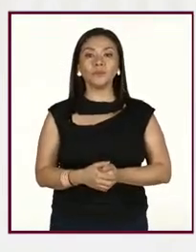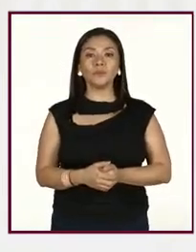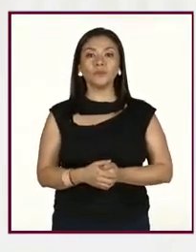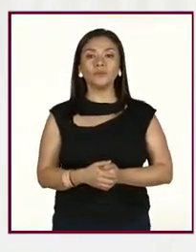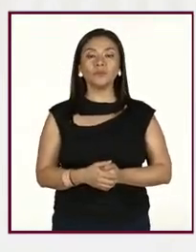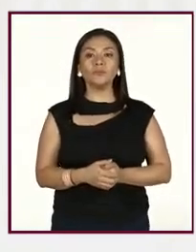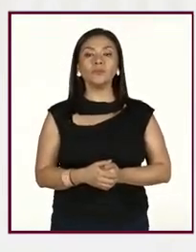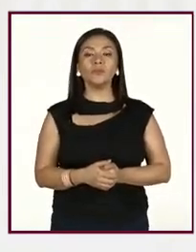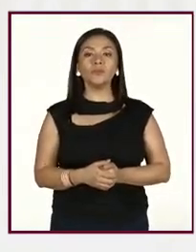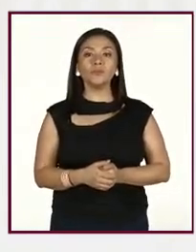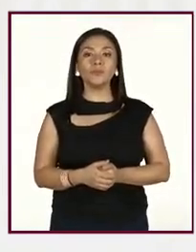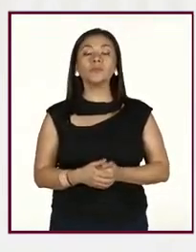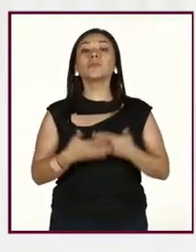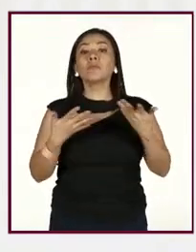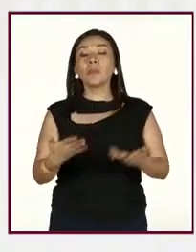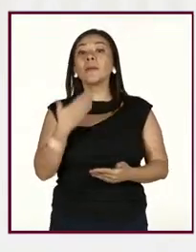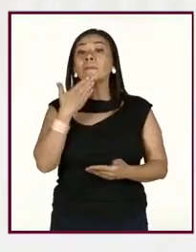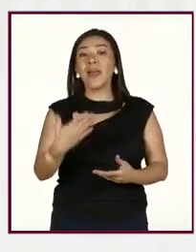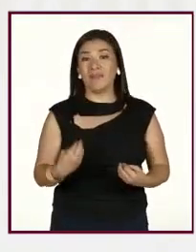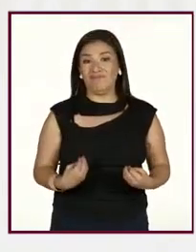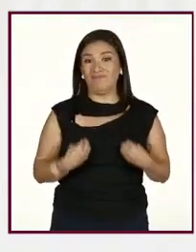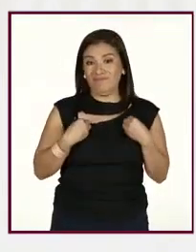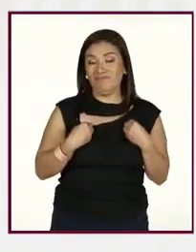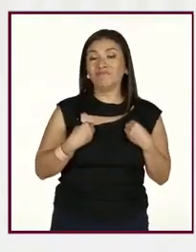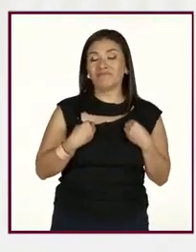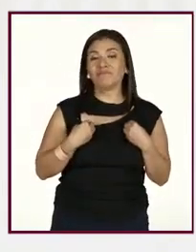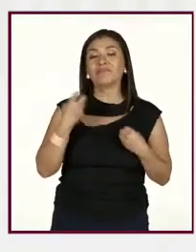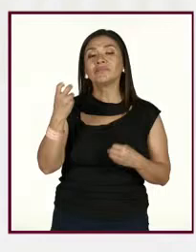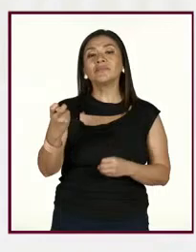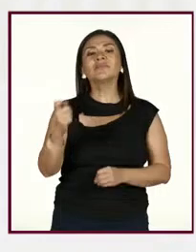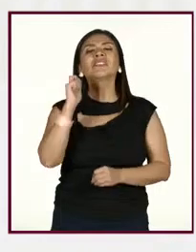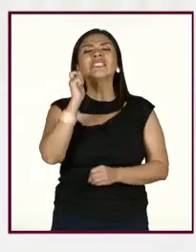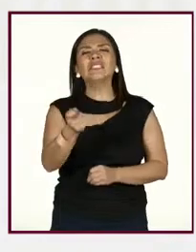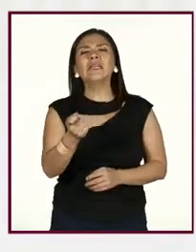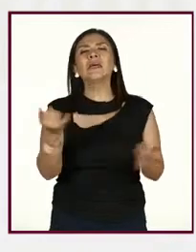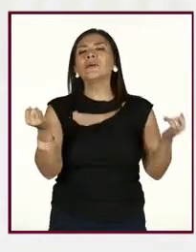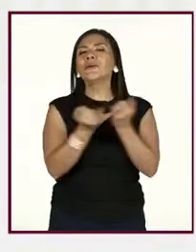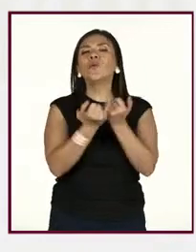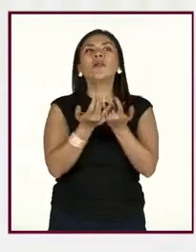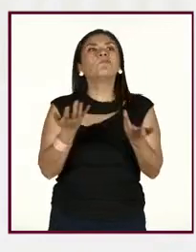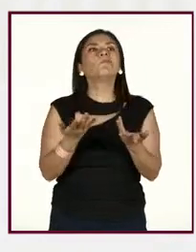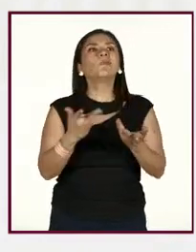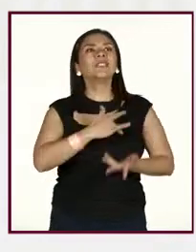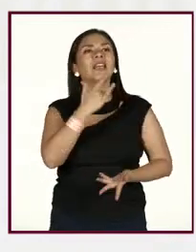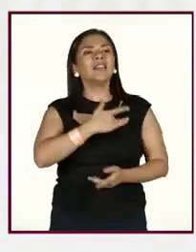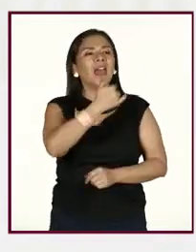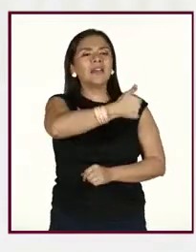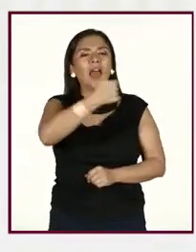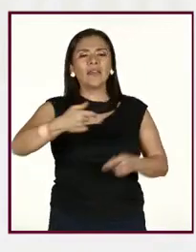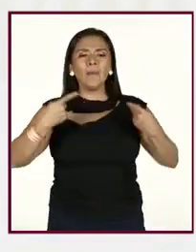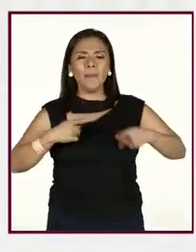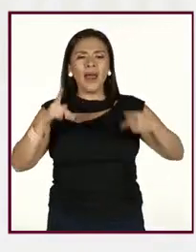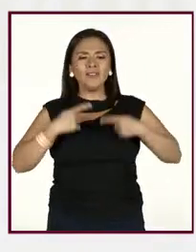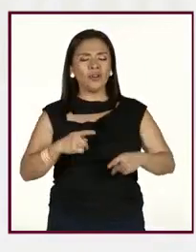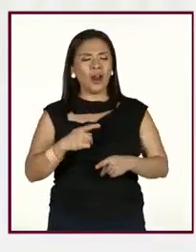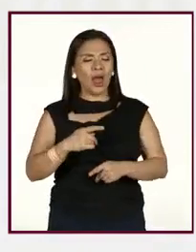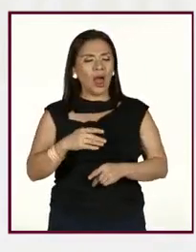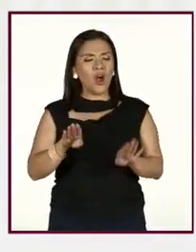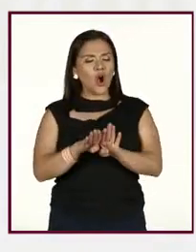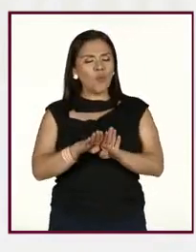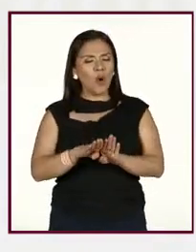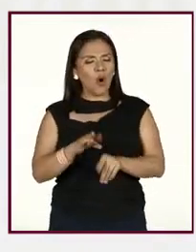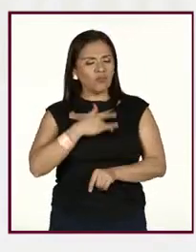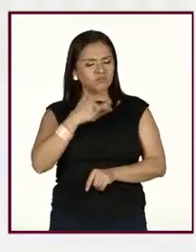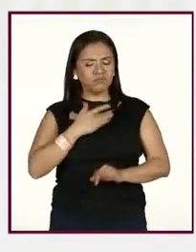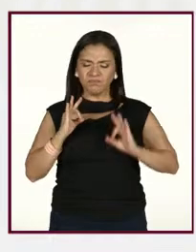Y bueno, pues el bienestar justamente también tiene que ver con el nivel de satisfacción personal conseguido de acuerdo